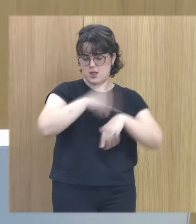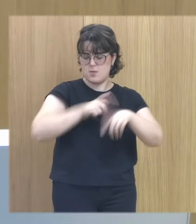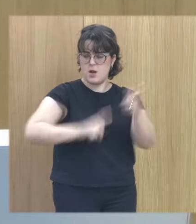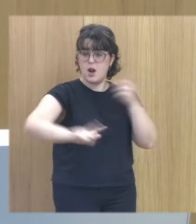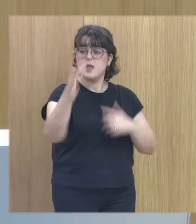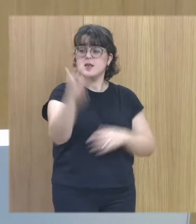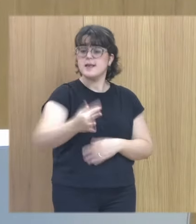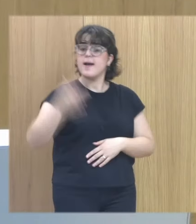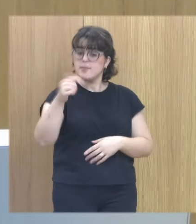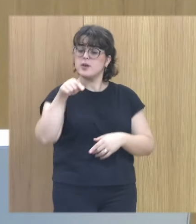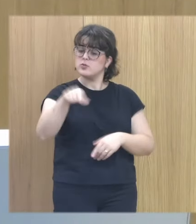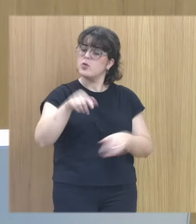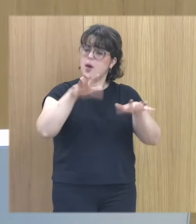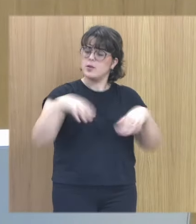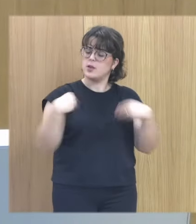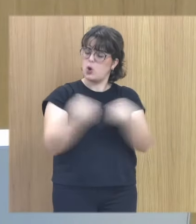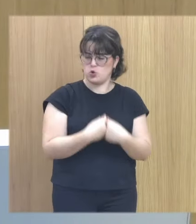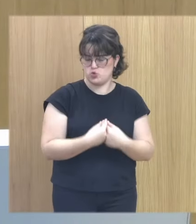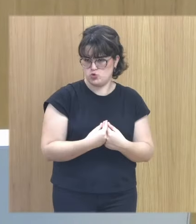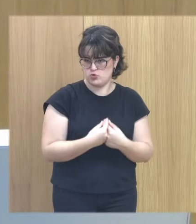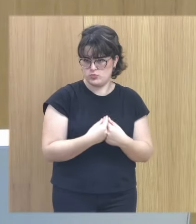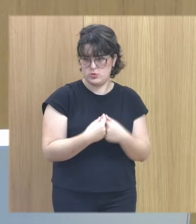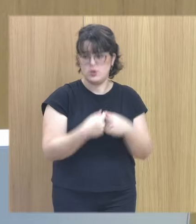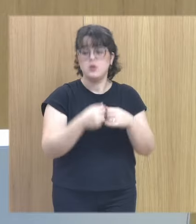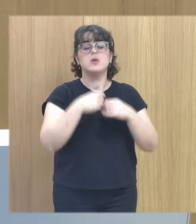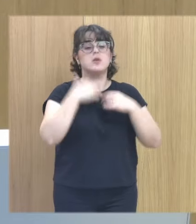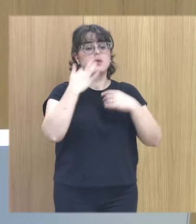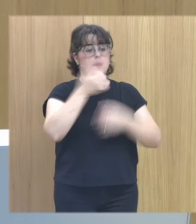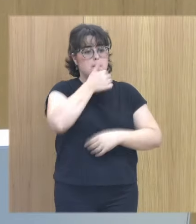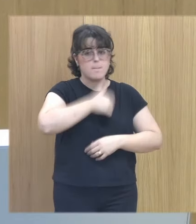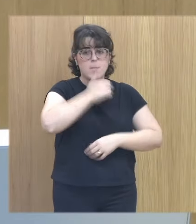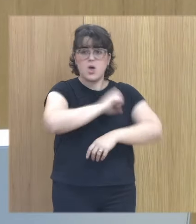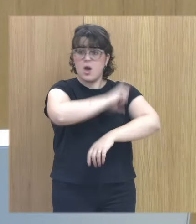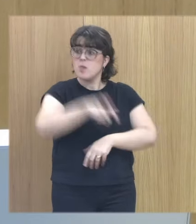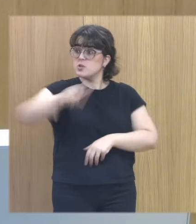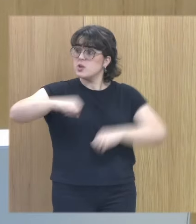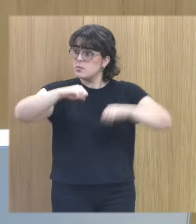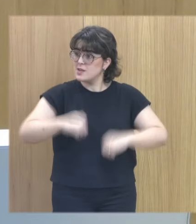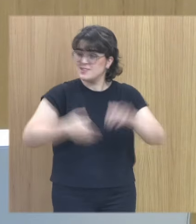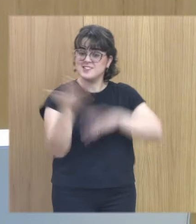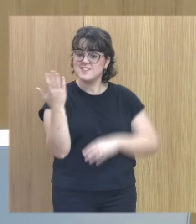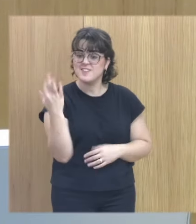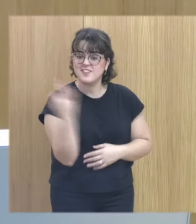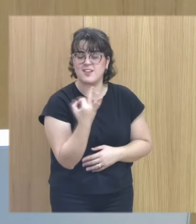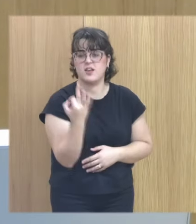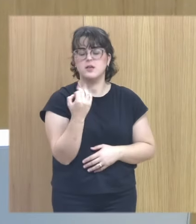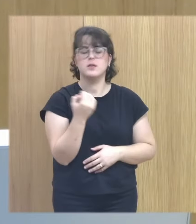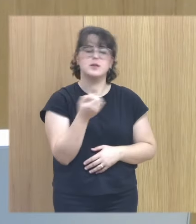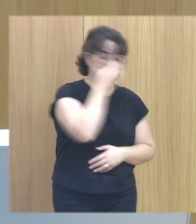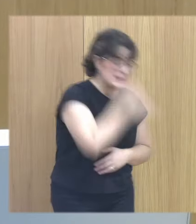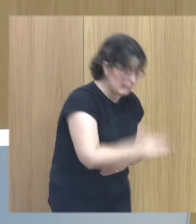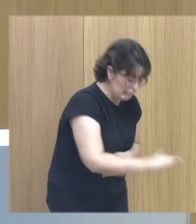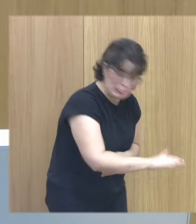debes aprender a vivir con ello. Y esto cuando trabajas con personas adultas es siempre... Pero cuando trabajas con niños muy